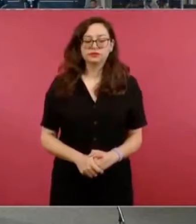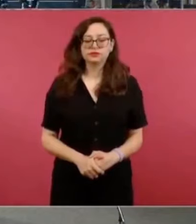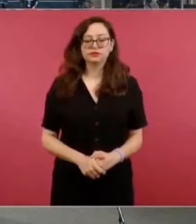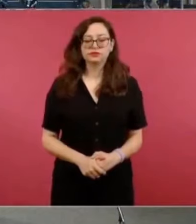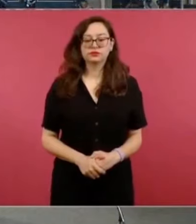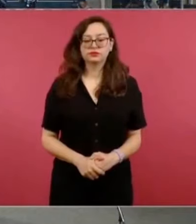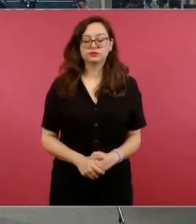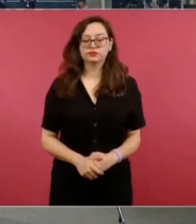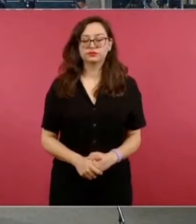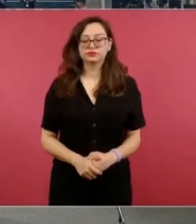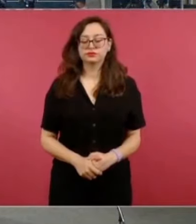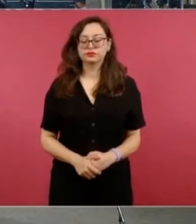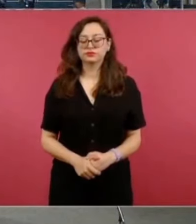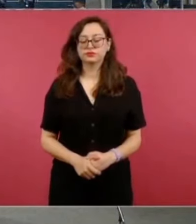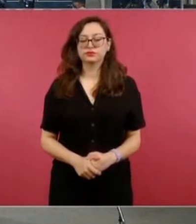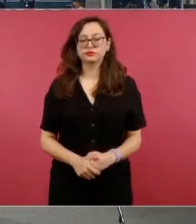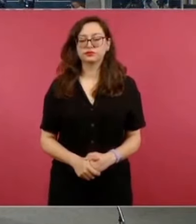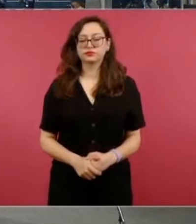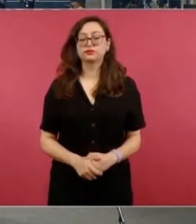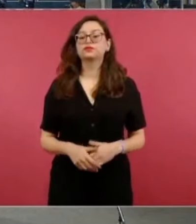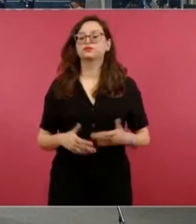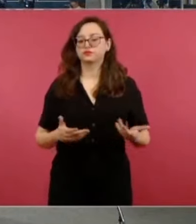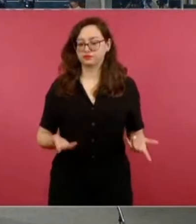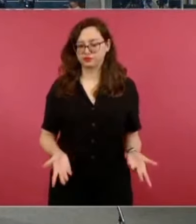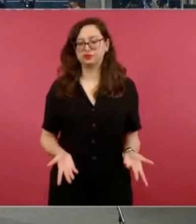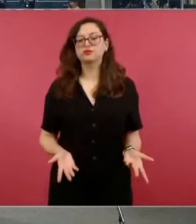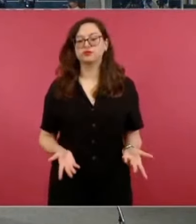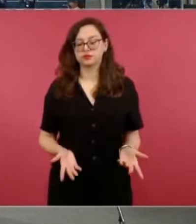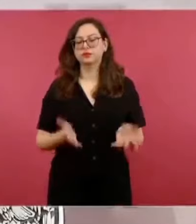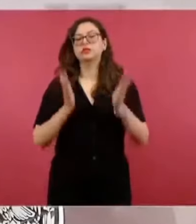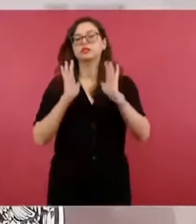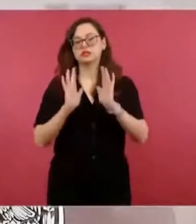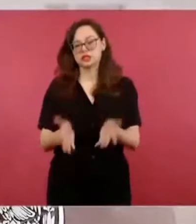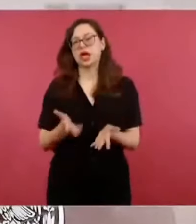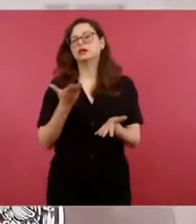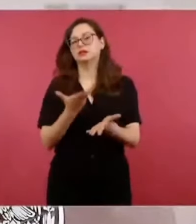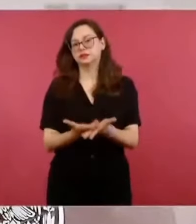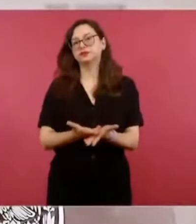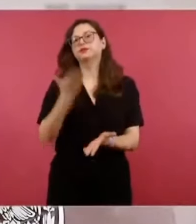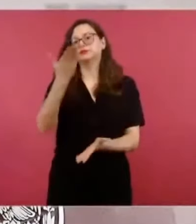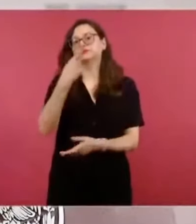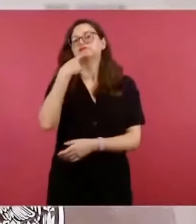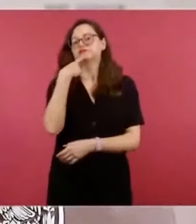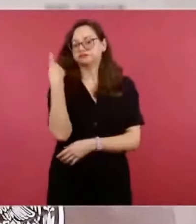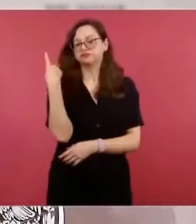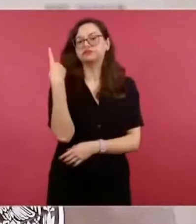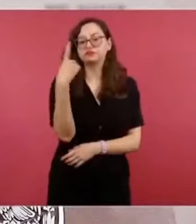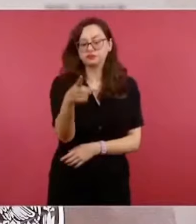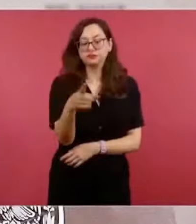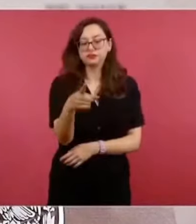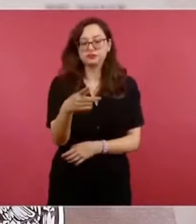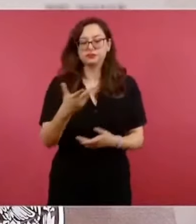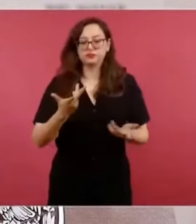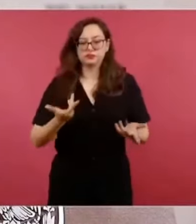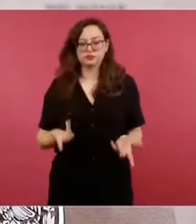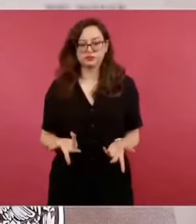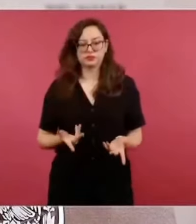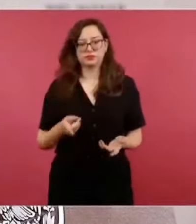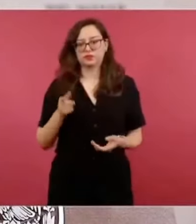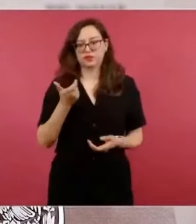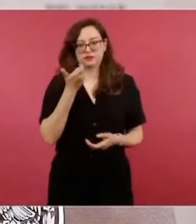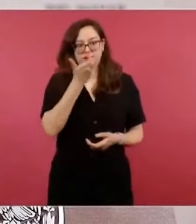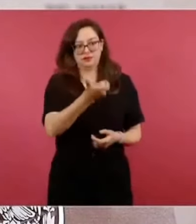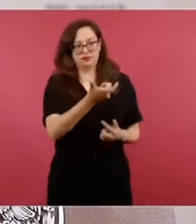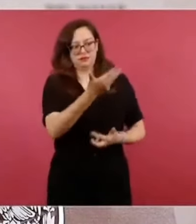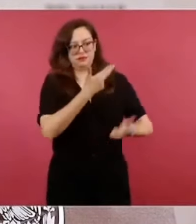Sí, desde luego que hay una denuncia que ya se presentó en esta búsqueda de la reparación del daño